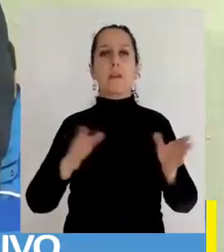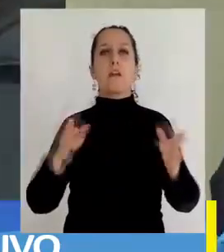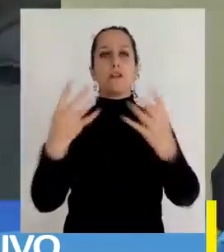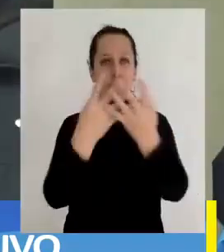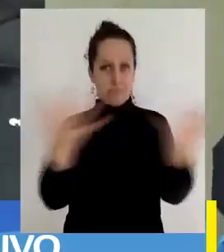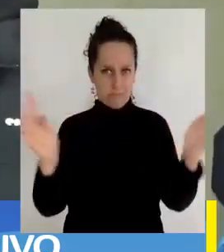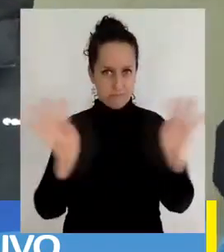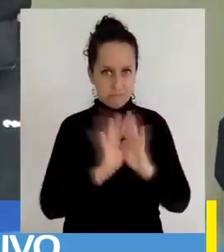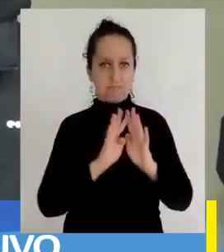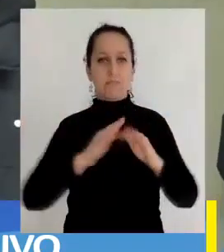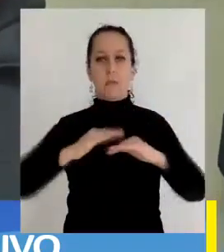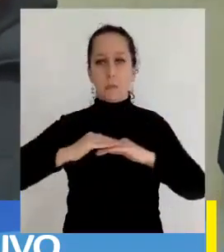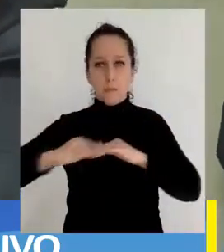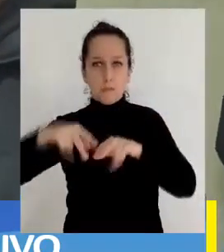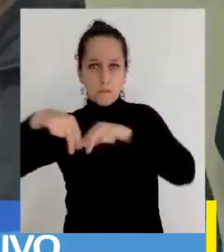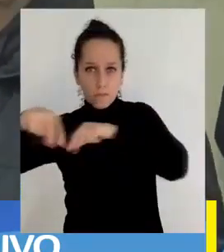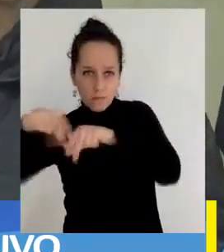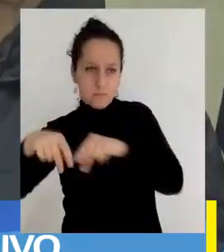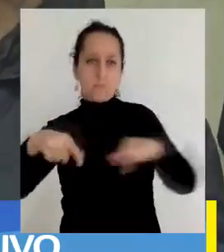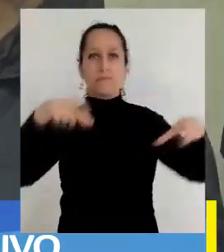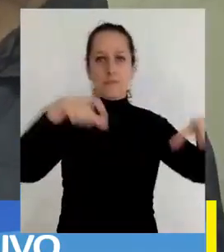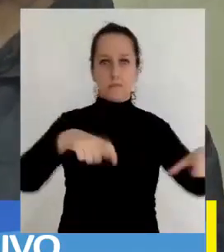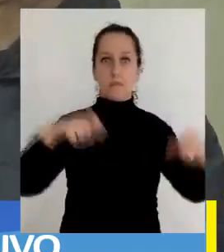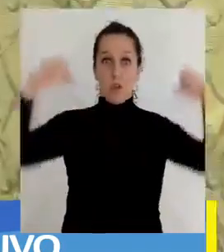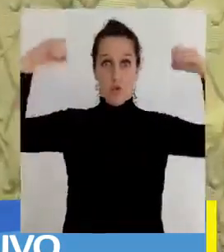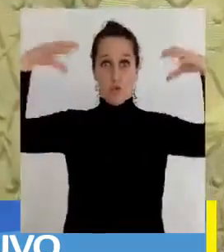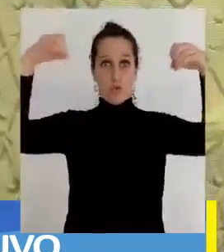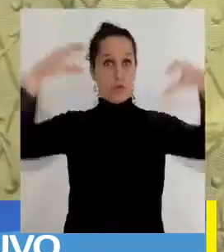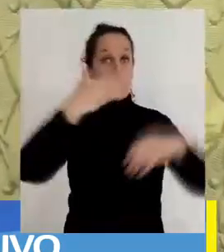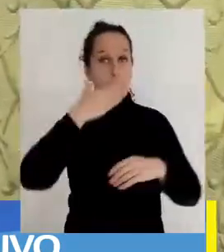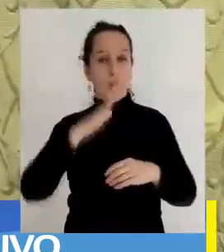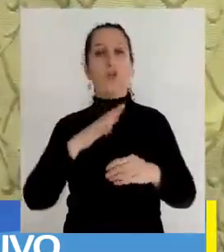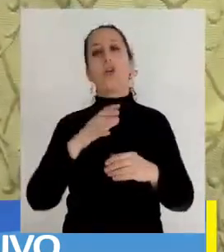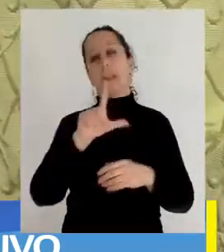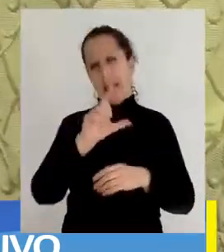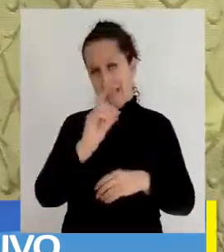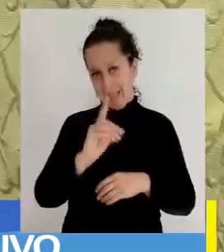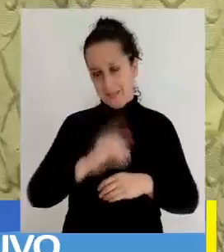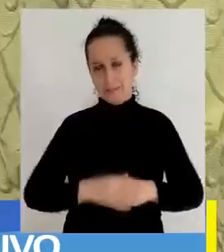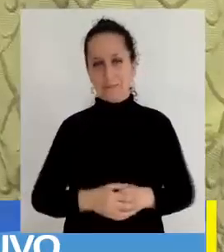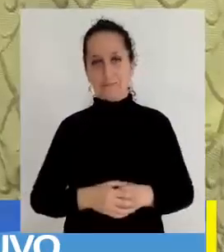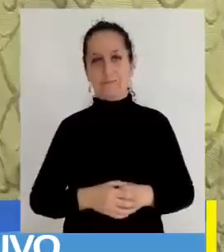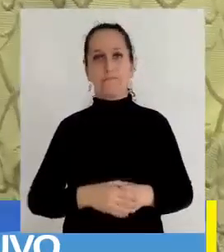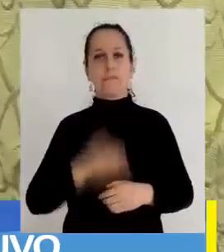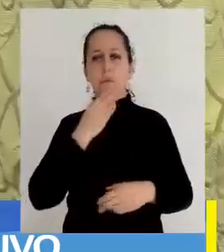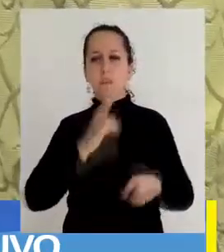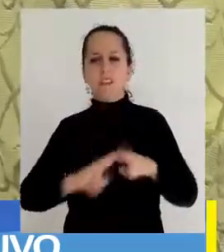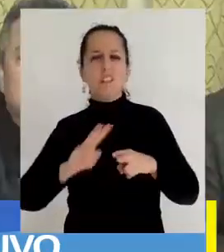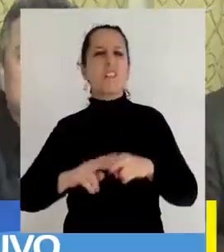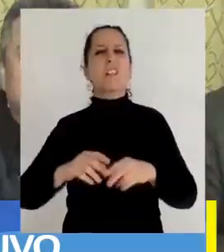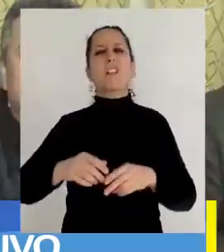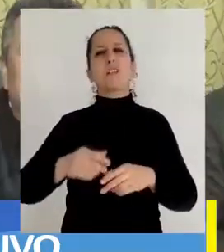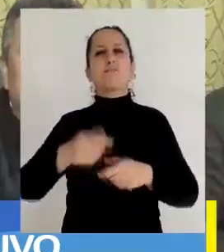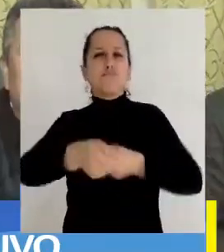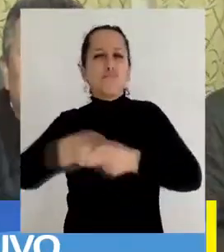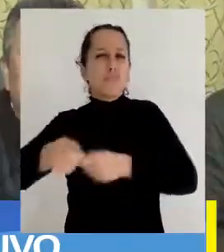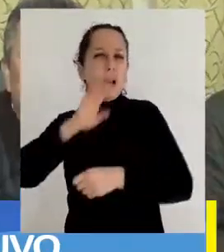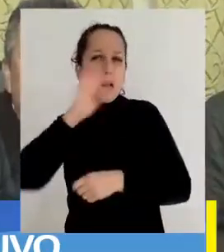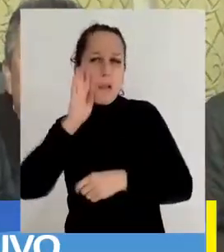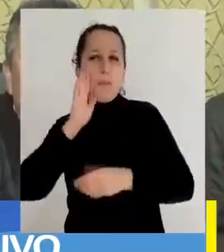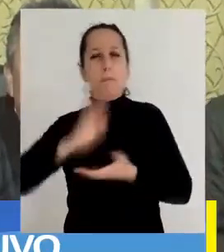pavimentos para la circulación interior, mejoramiento de las torres de iluminación con tecnología LED, equipos de mantención,